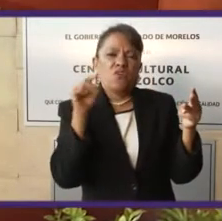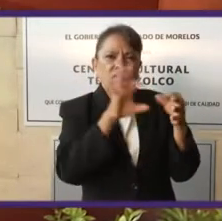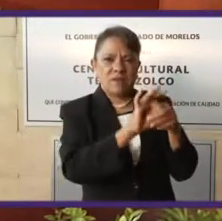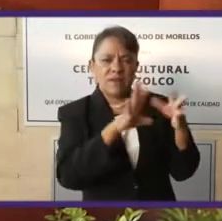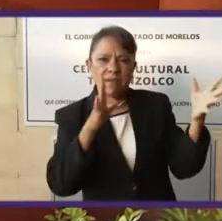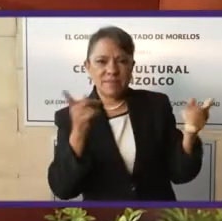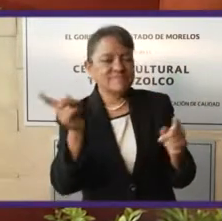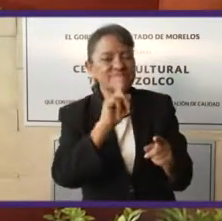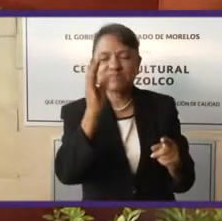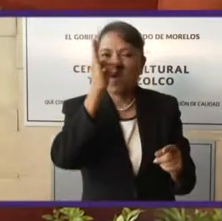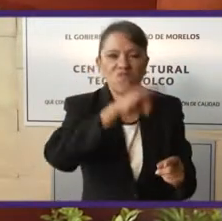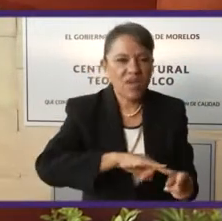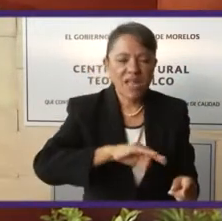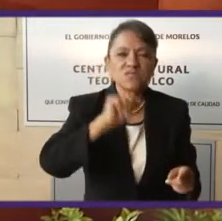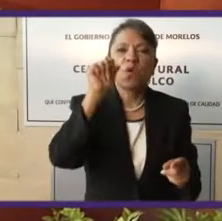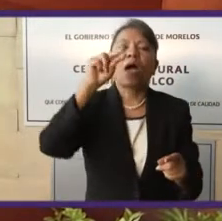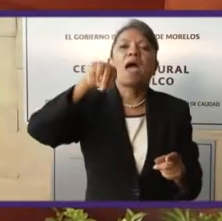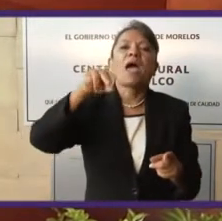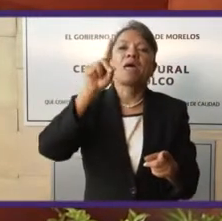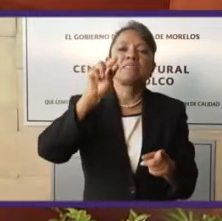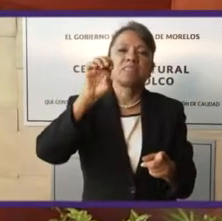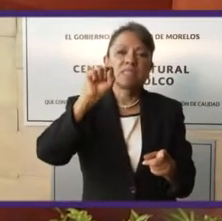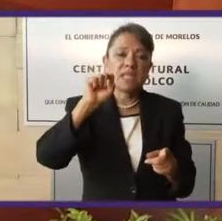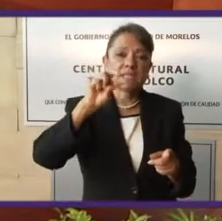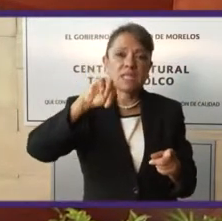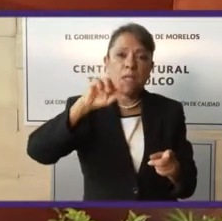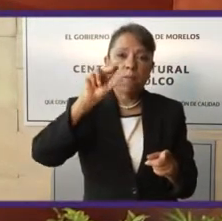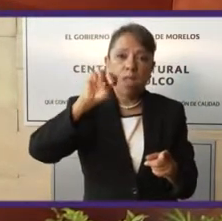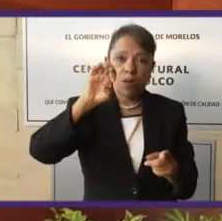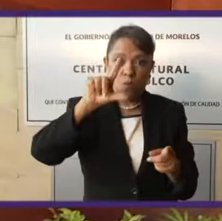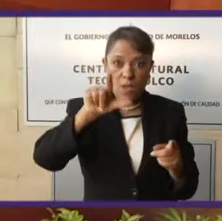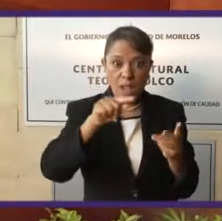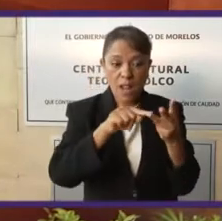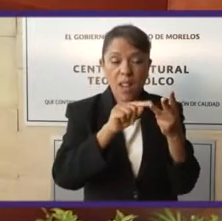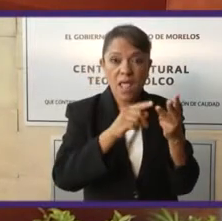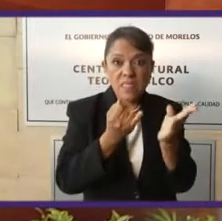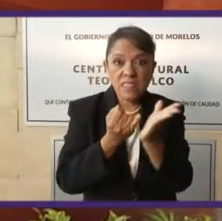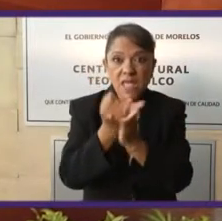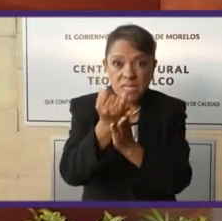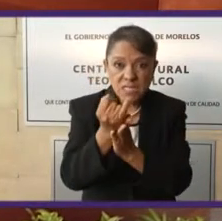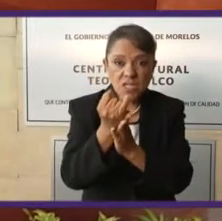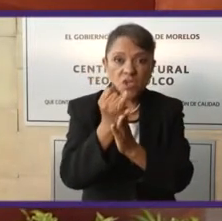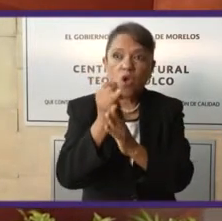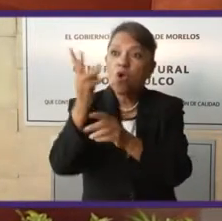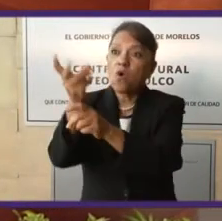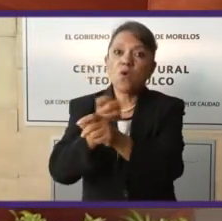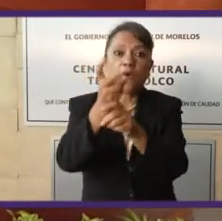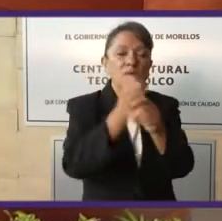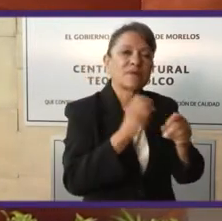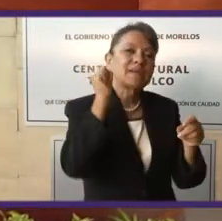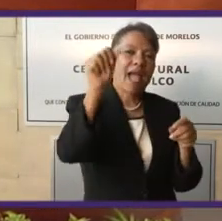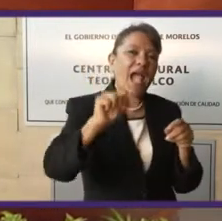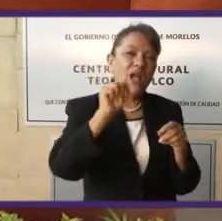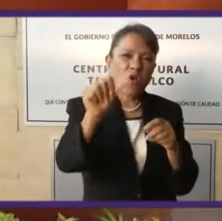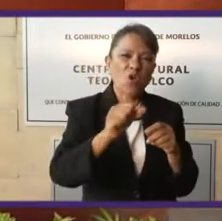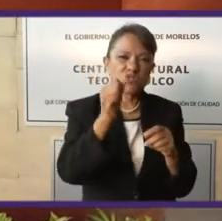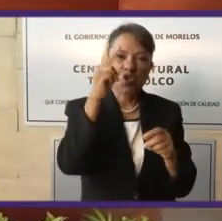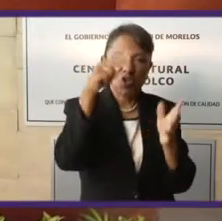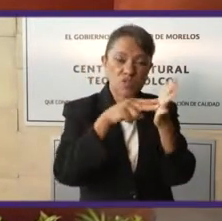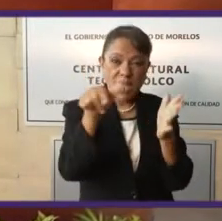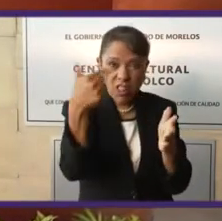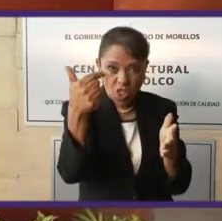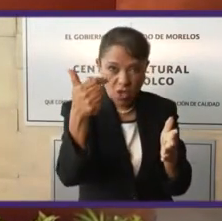Andrés Manuel decidió convocar en agosto de 2012, después de las